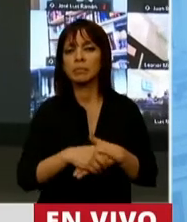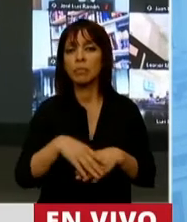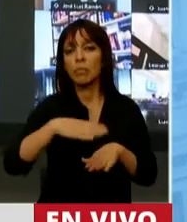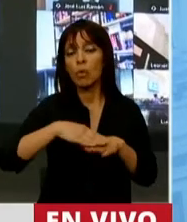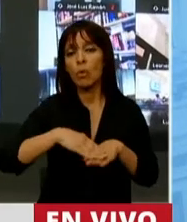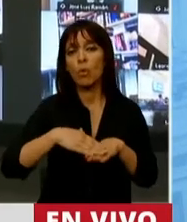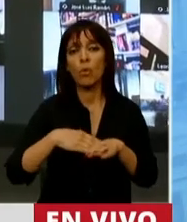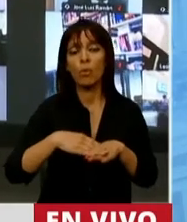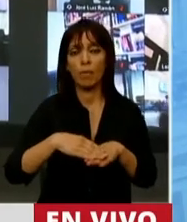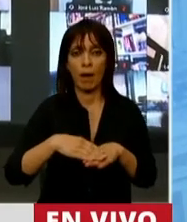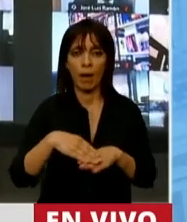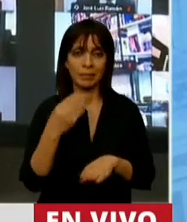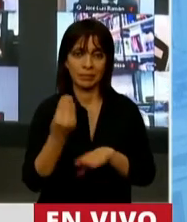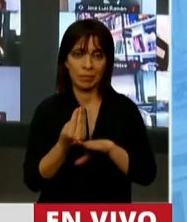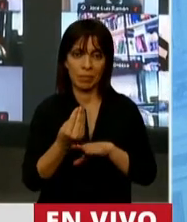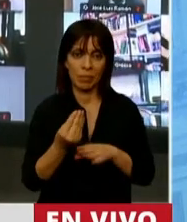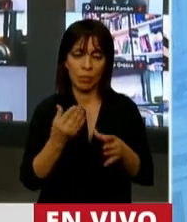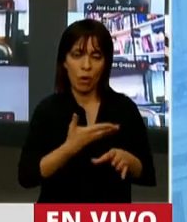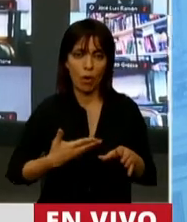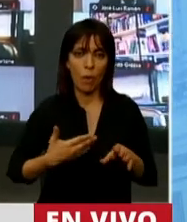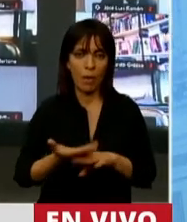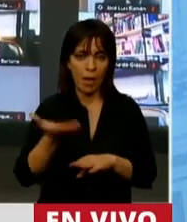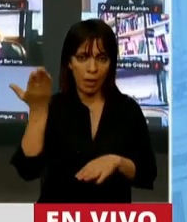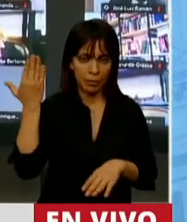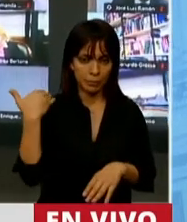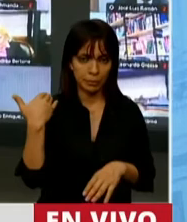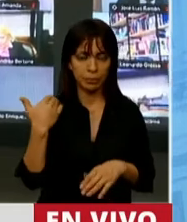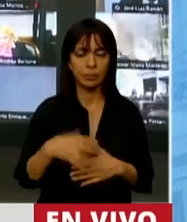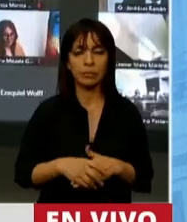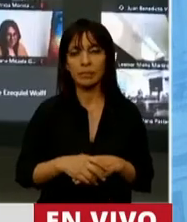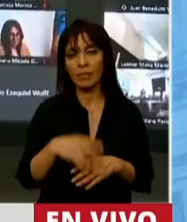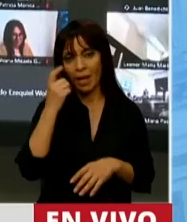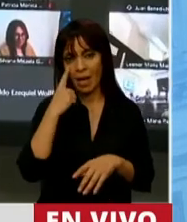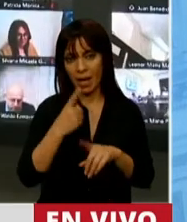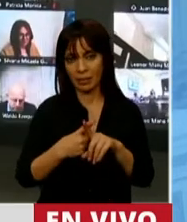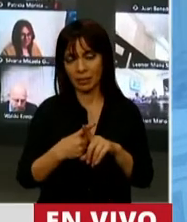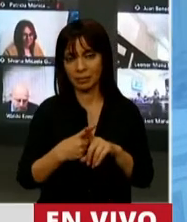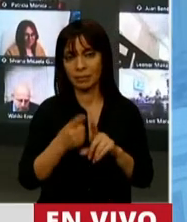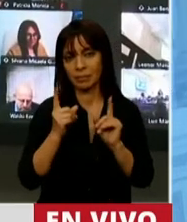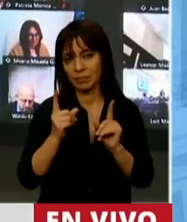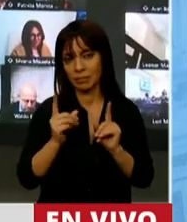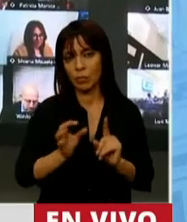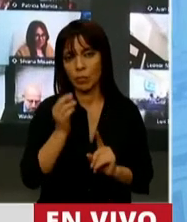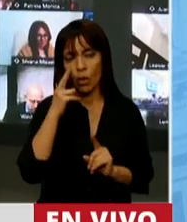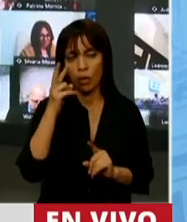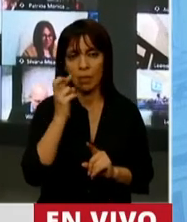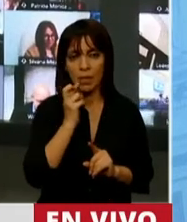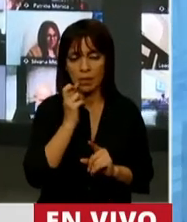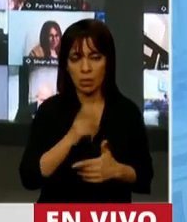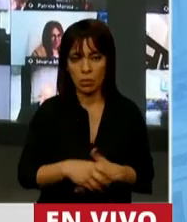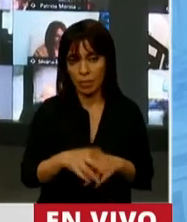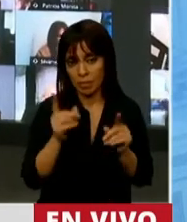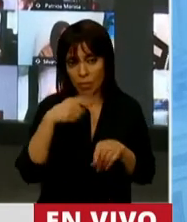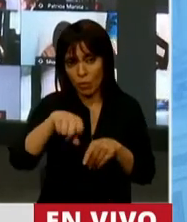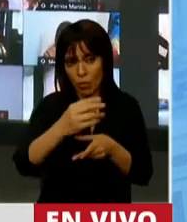el modelo que ellos, que hace hasta diciembre del 2019, practicaban.